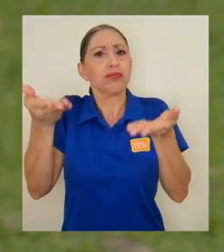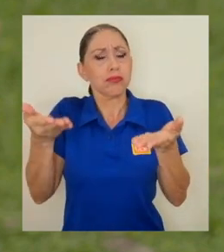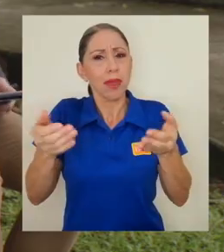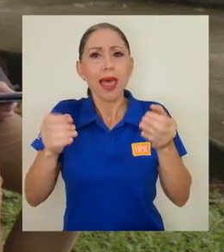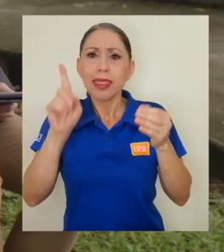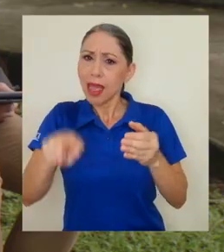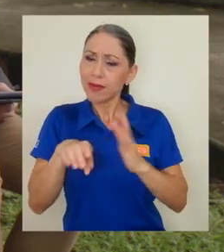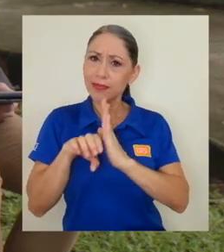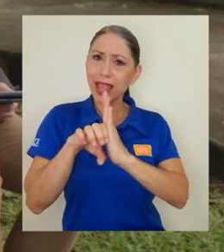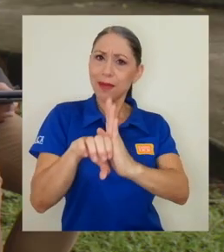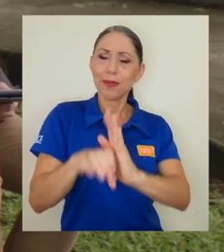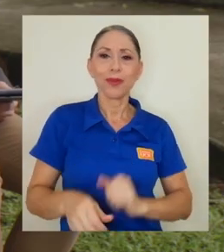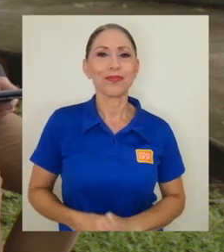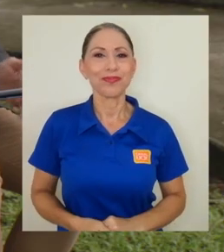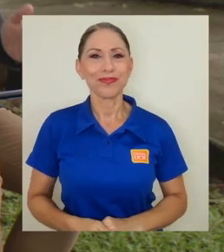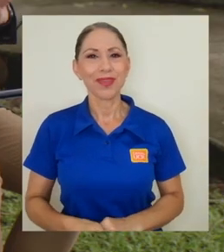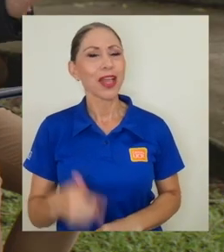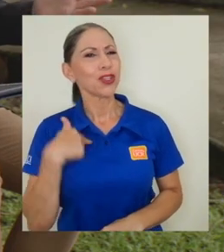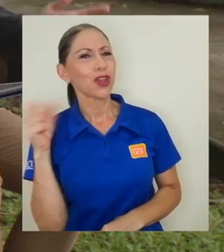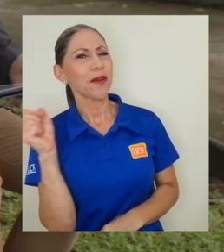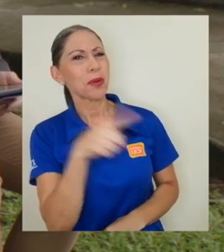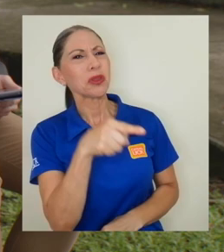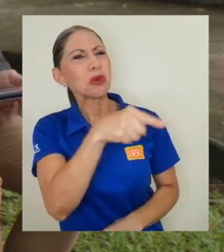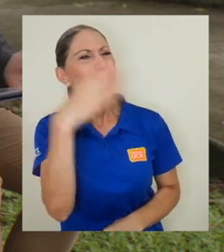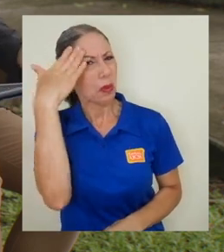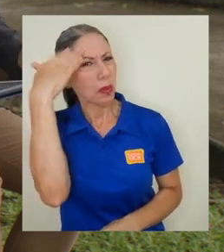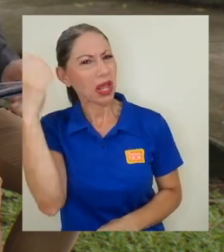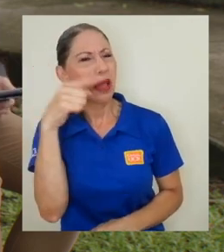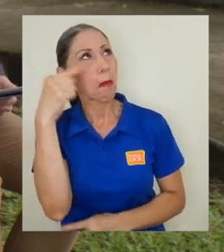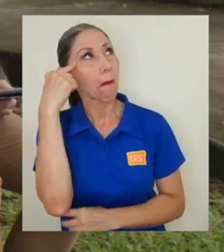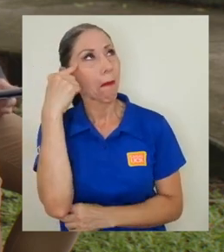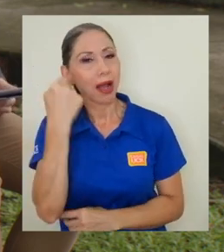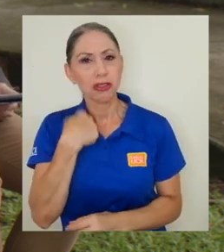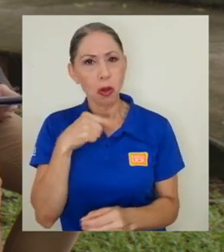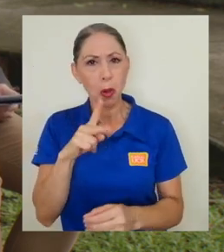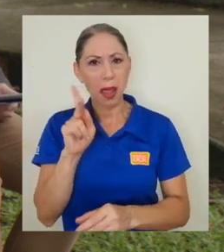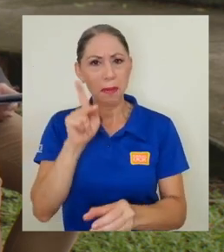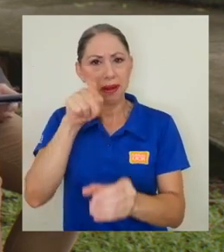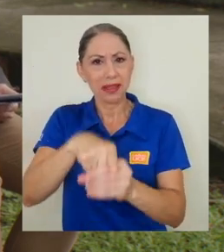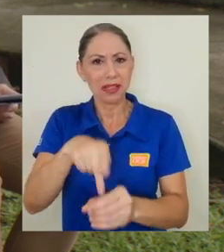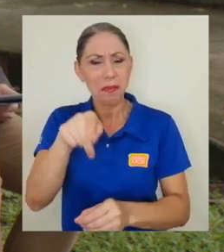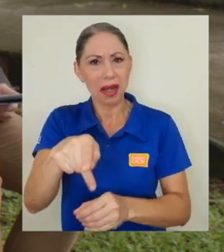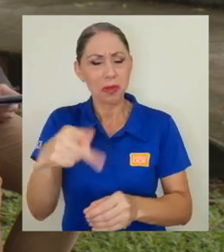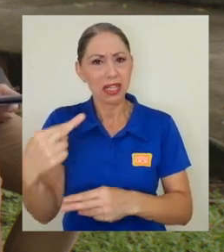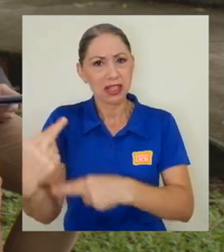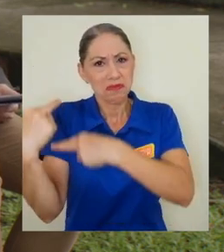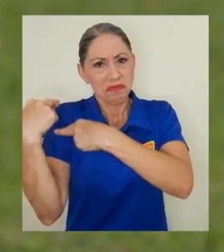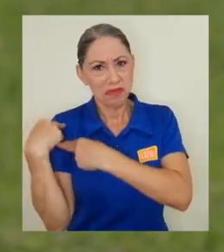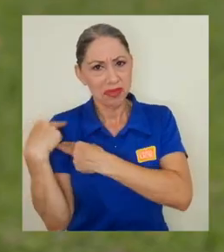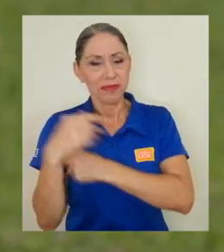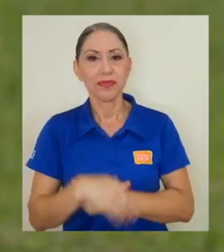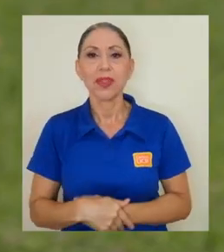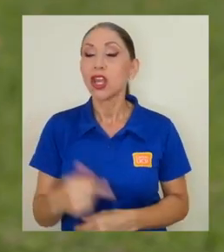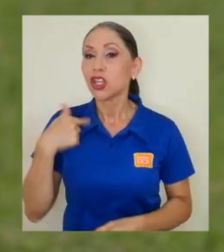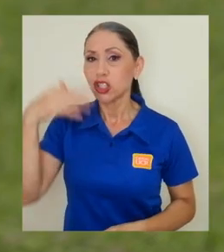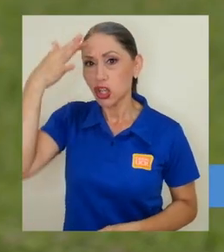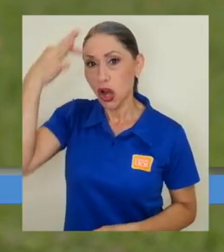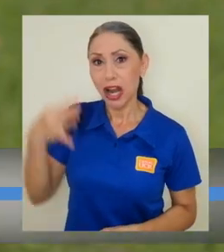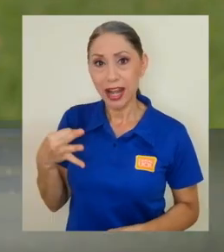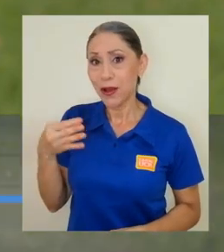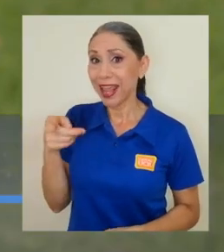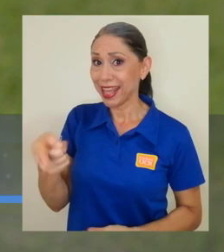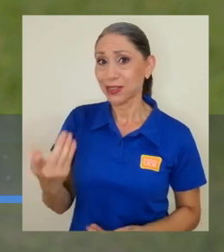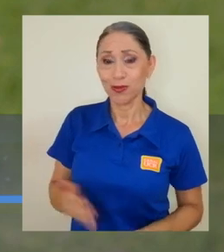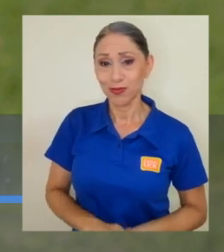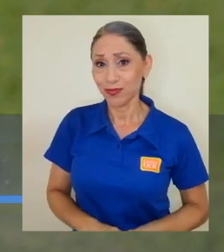a mismo le iba a preguntar, ¿qué le aventuró a usted decir, voy a participar por este cargo? Yo creo que eso,